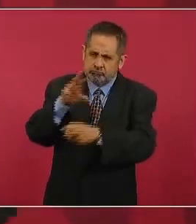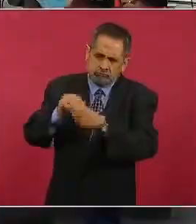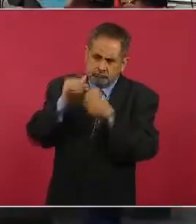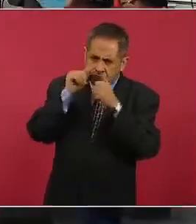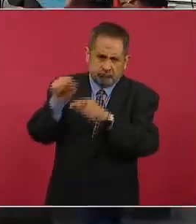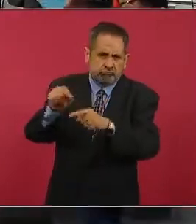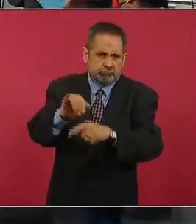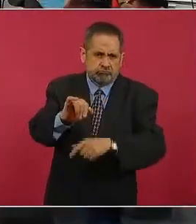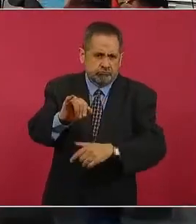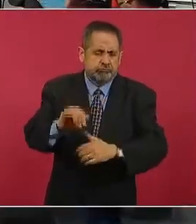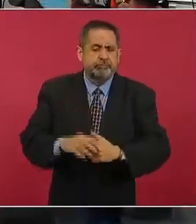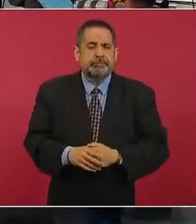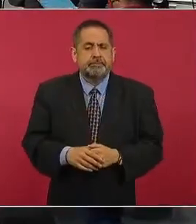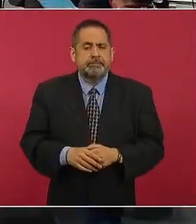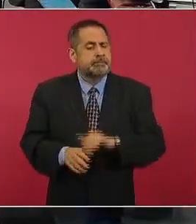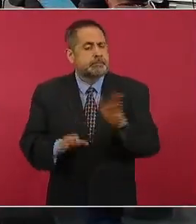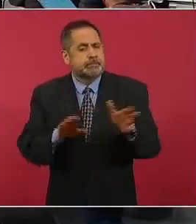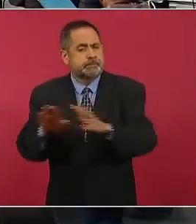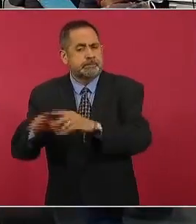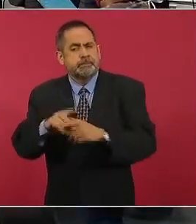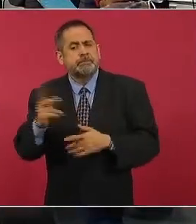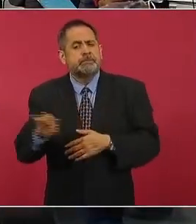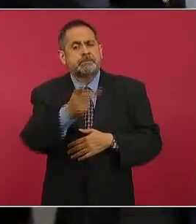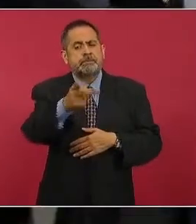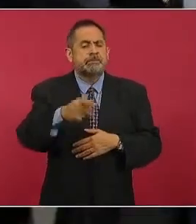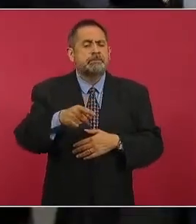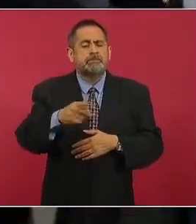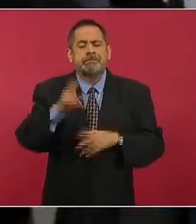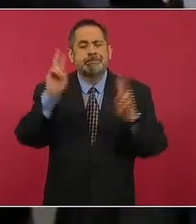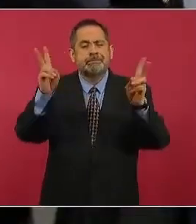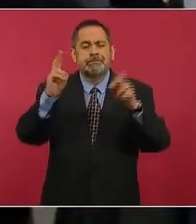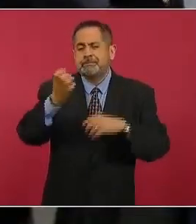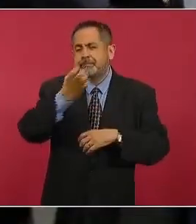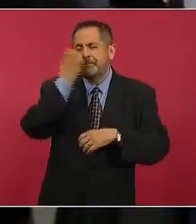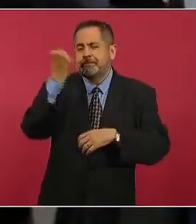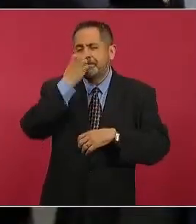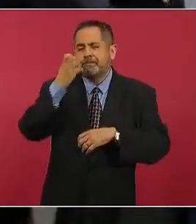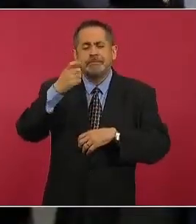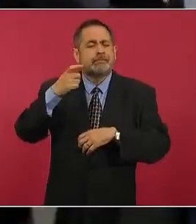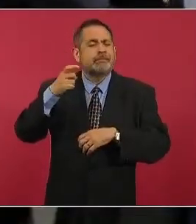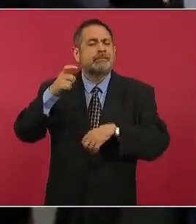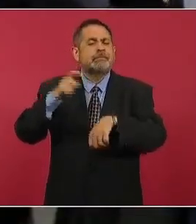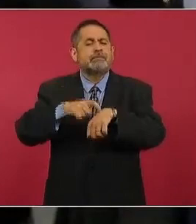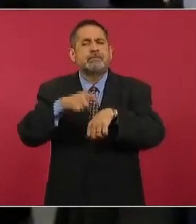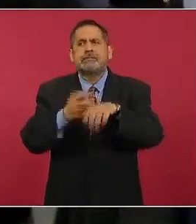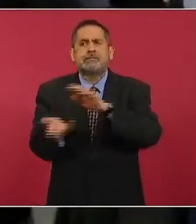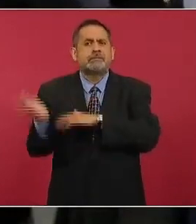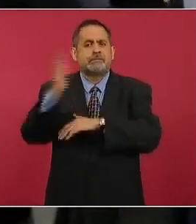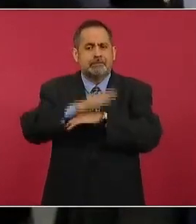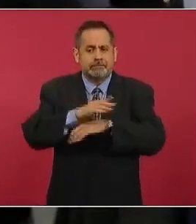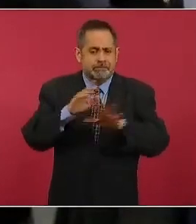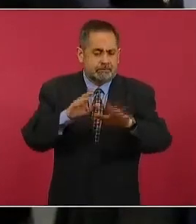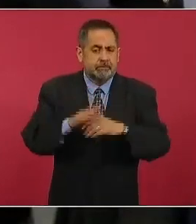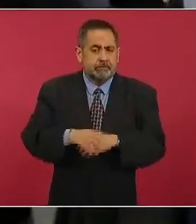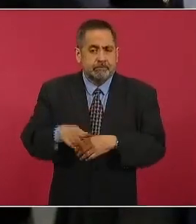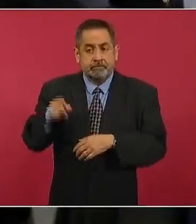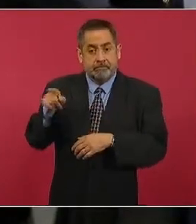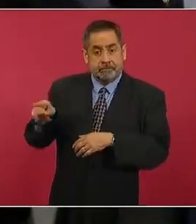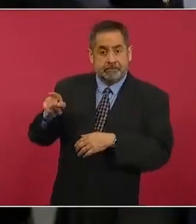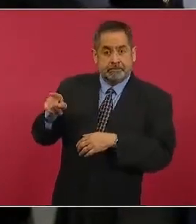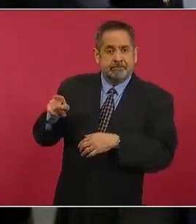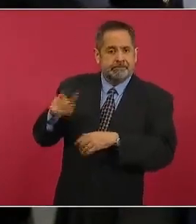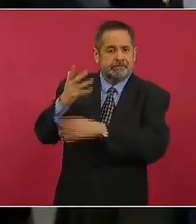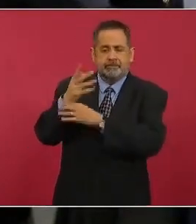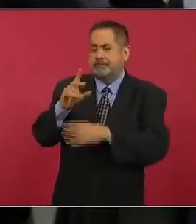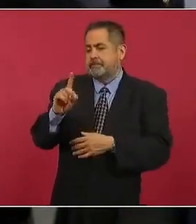por otro lado presidente preguntarle sobre el tema de las escuelas de tiempo completo ya dijo la maestra delfina que desaparecen